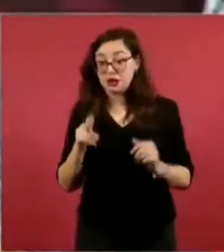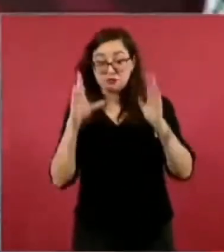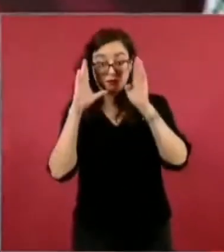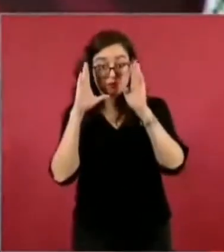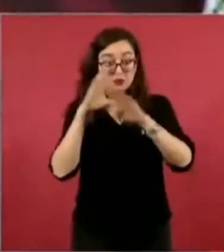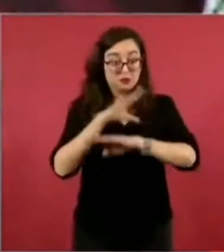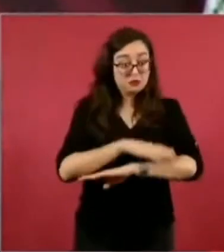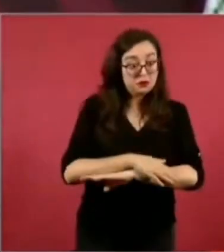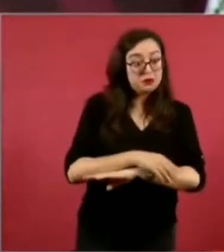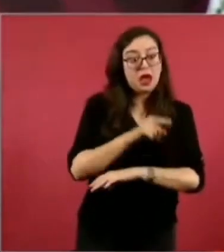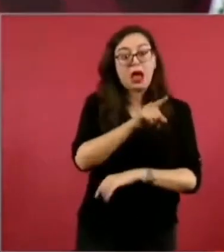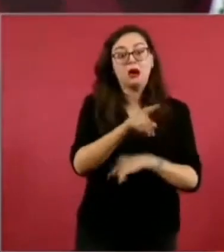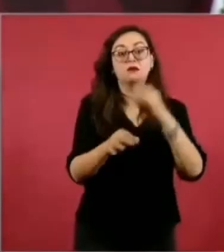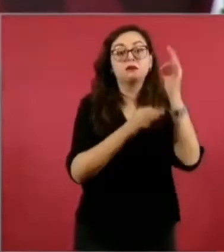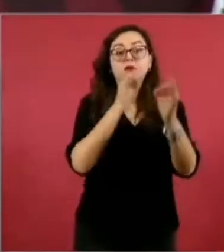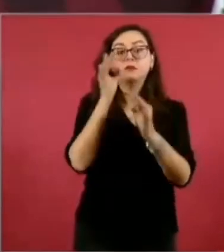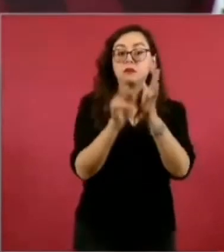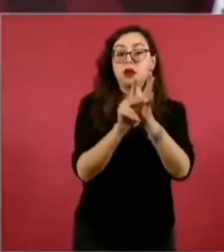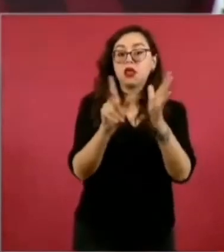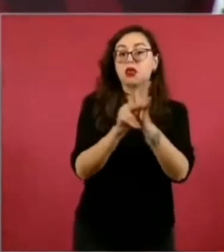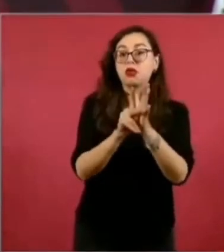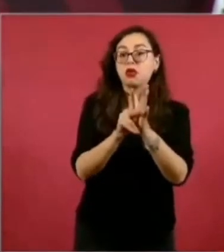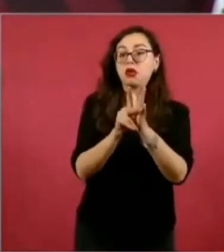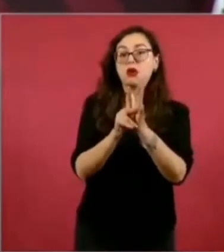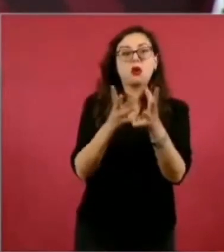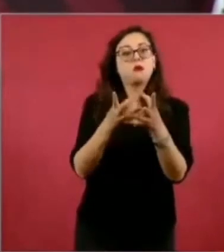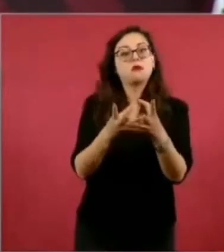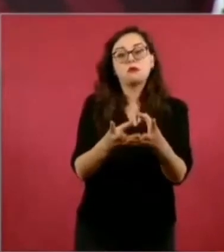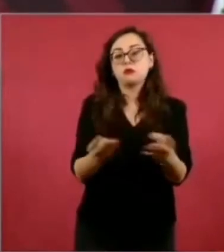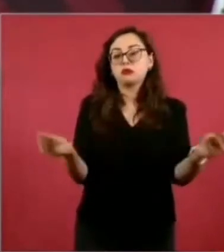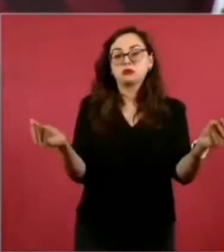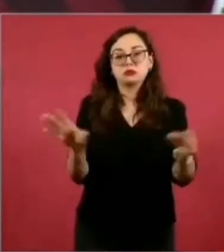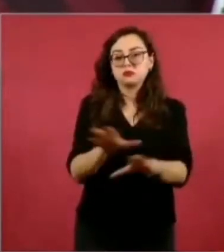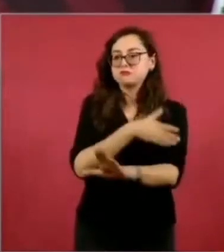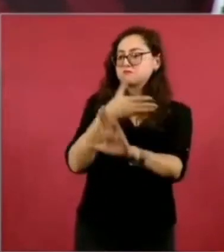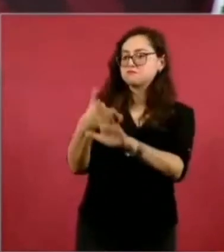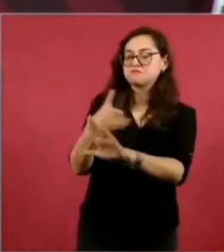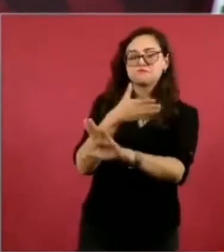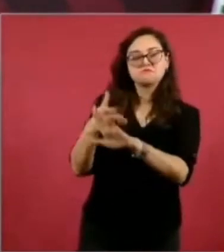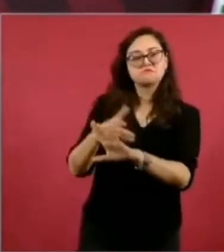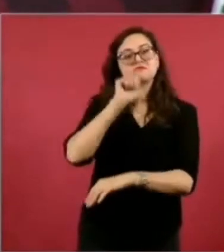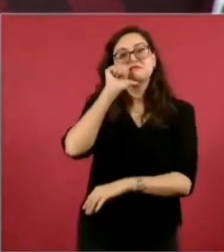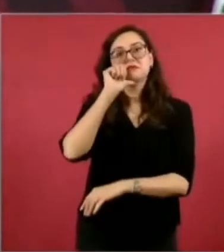el cuestionamiento a los Moreira.